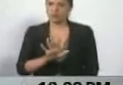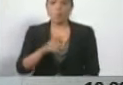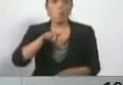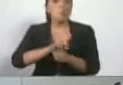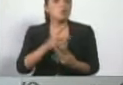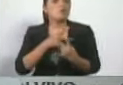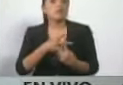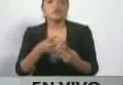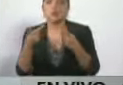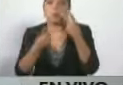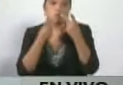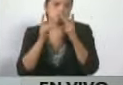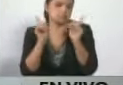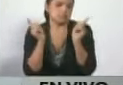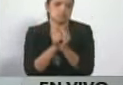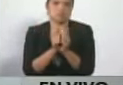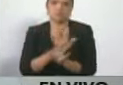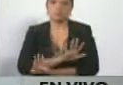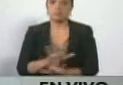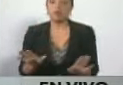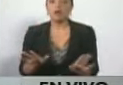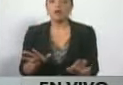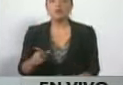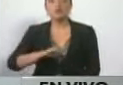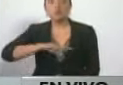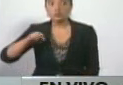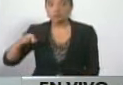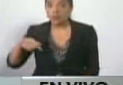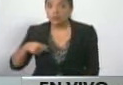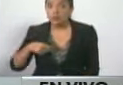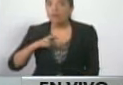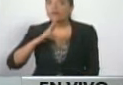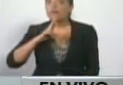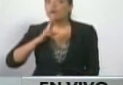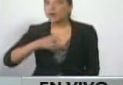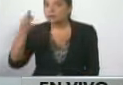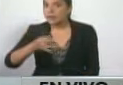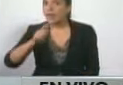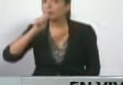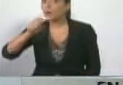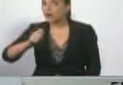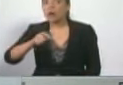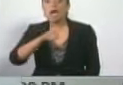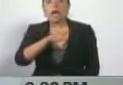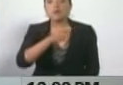política. Y además, somos gente de palabra. Ellos lo solicitan.